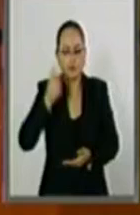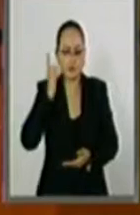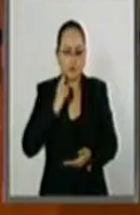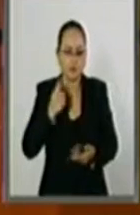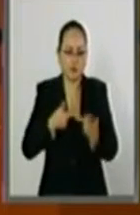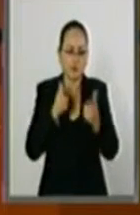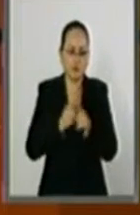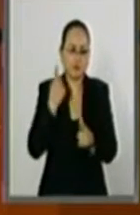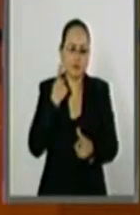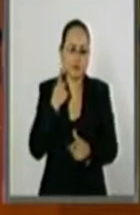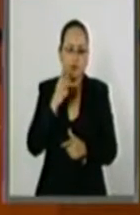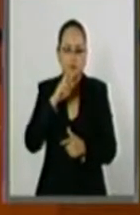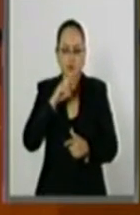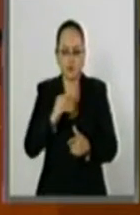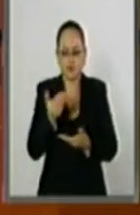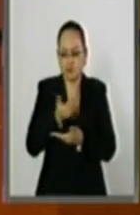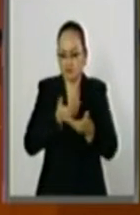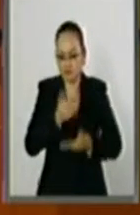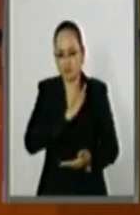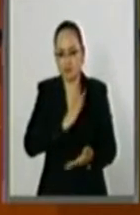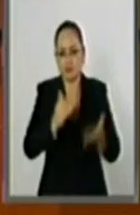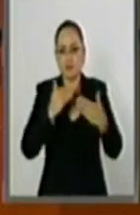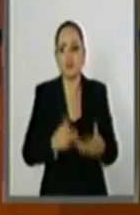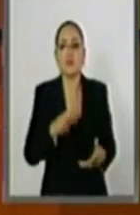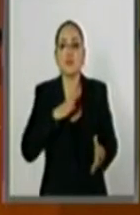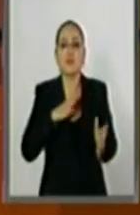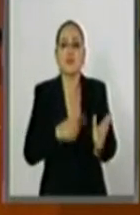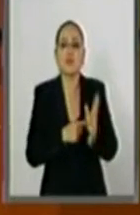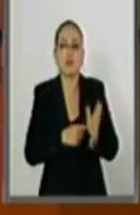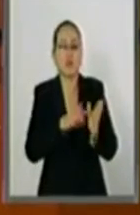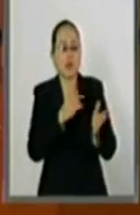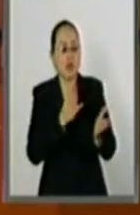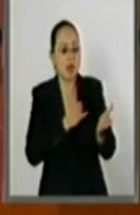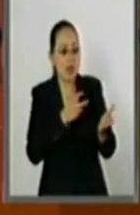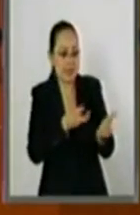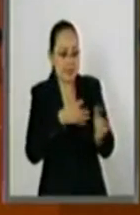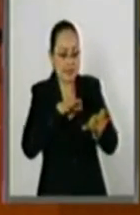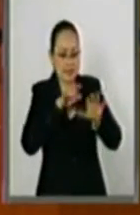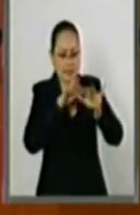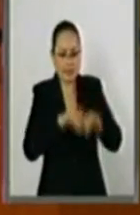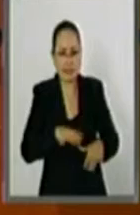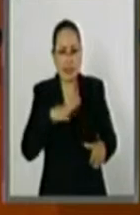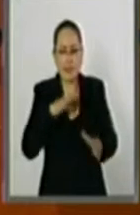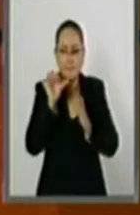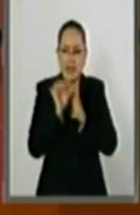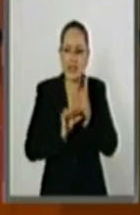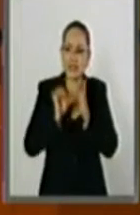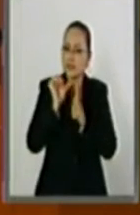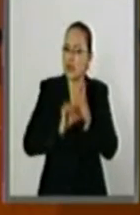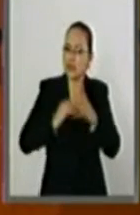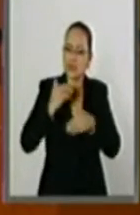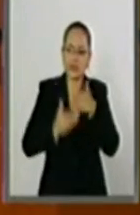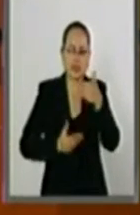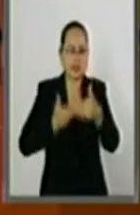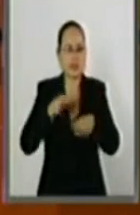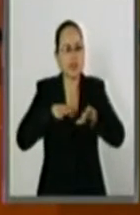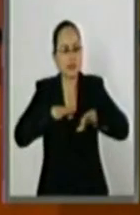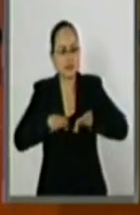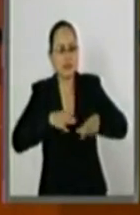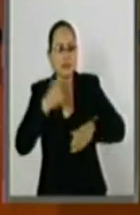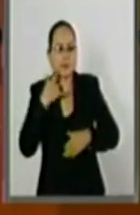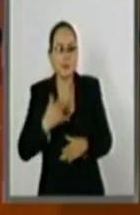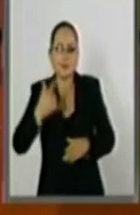Parlamentario del PRI. Nos han puesto a su consideración este trabajo durante muchos meses de esfuerzo, en los cuales